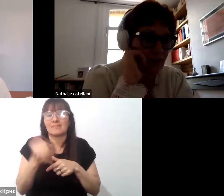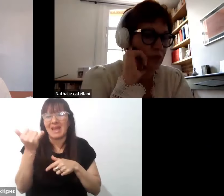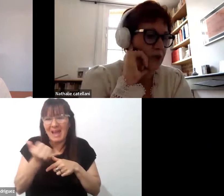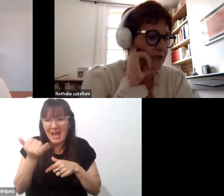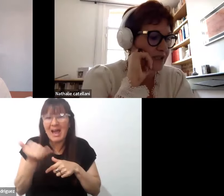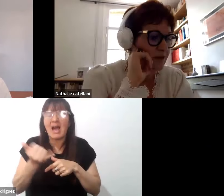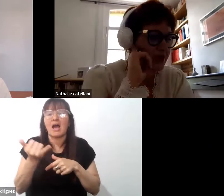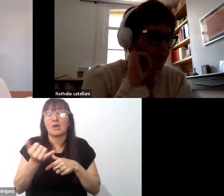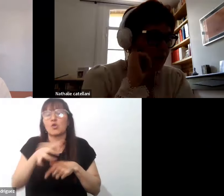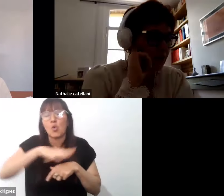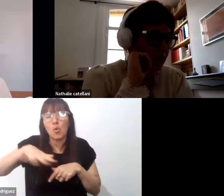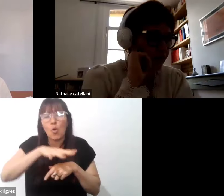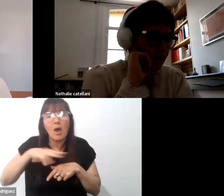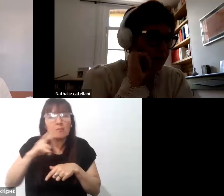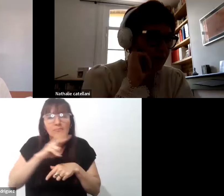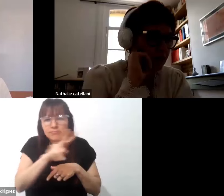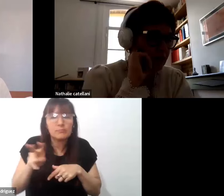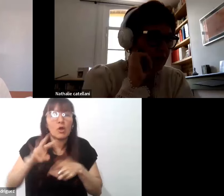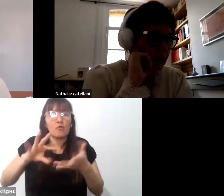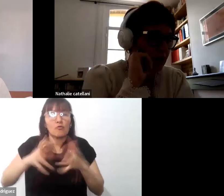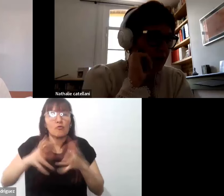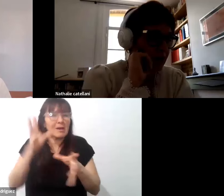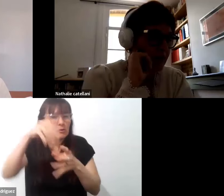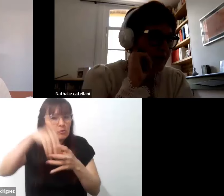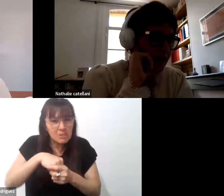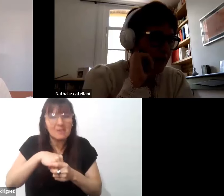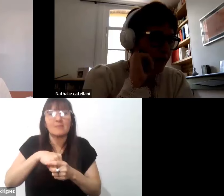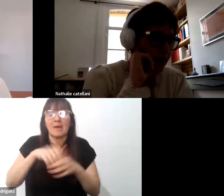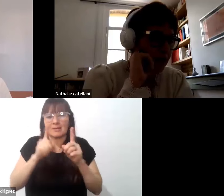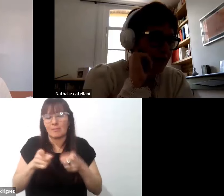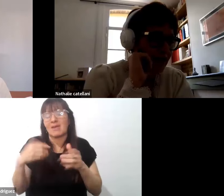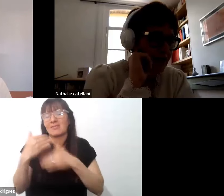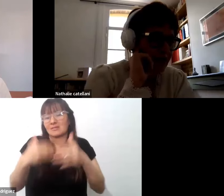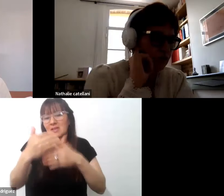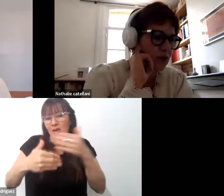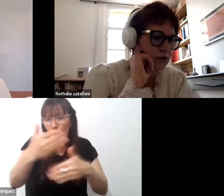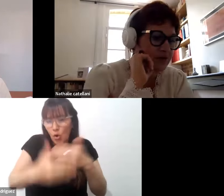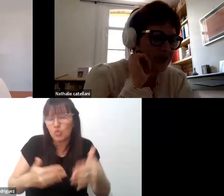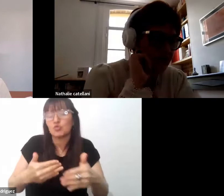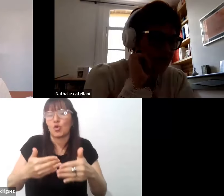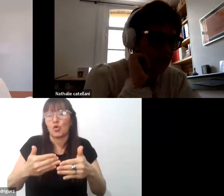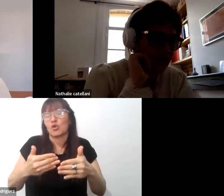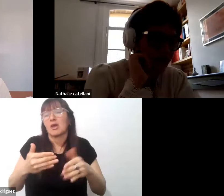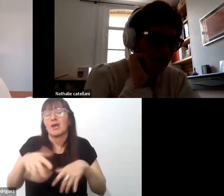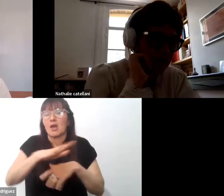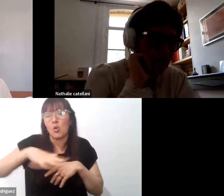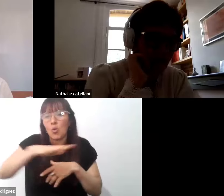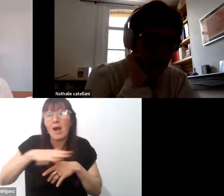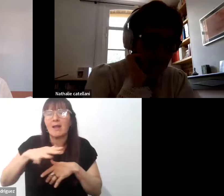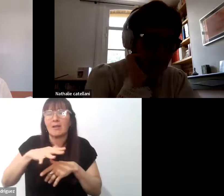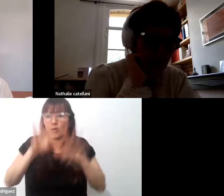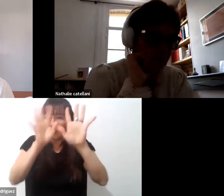inclusivos, un desarrollo de establecimientos formadores, pero también por la